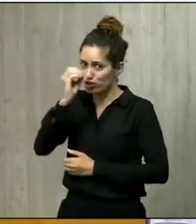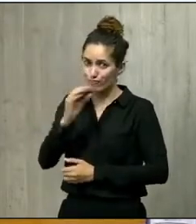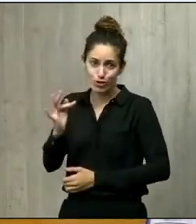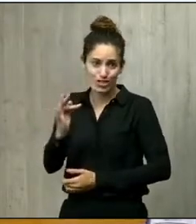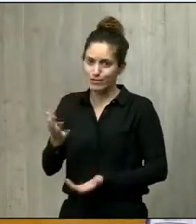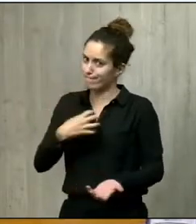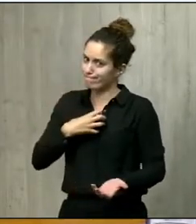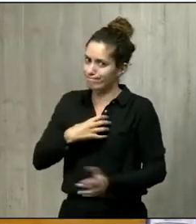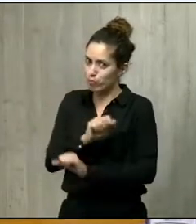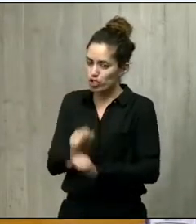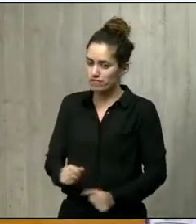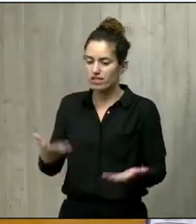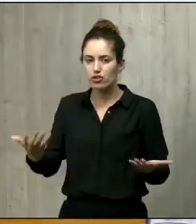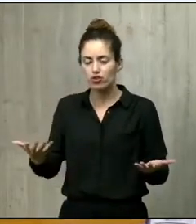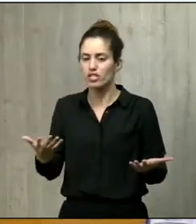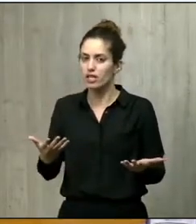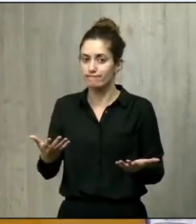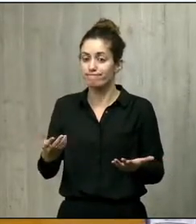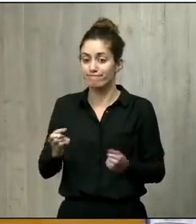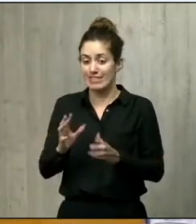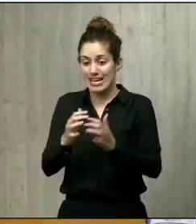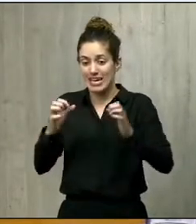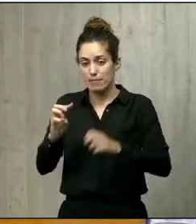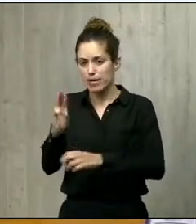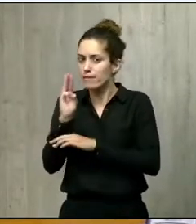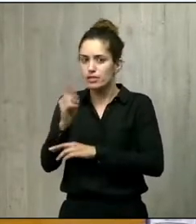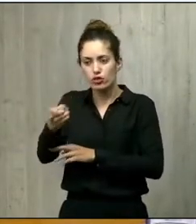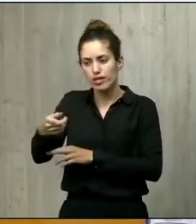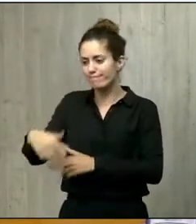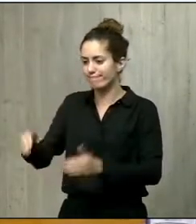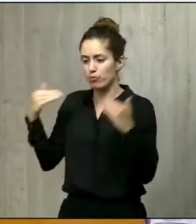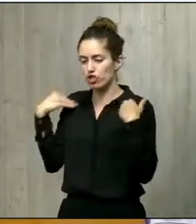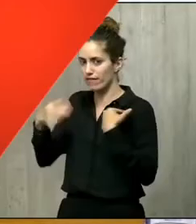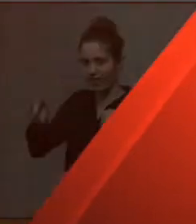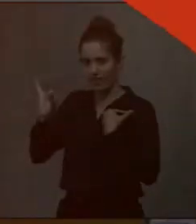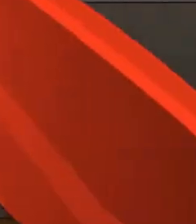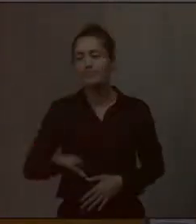favorable, lo cual el Parlamento tendrá que tomar la decisión que sea, ¿no?